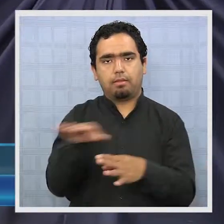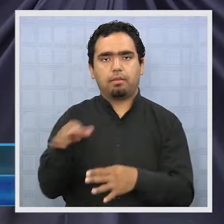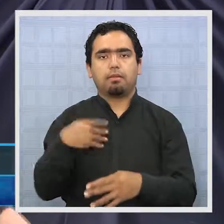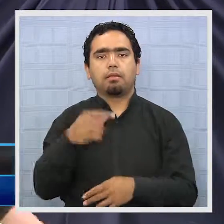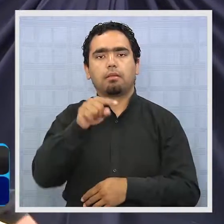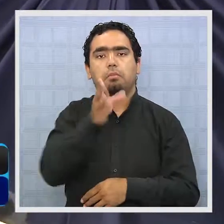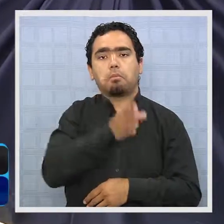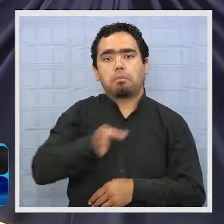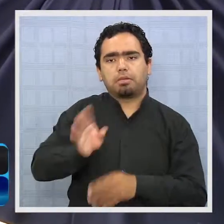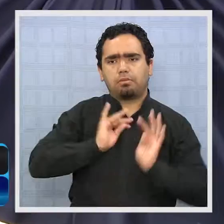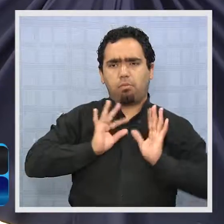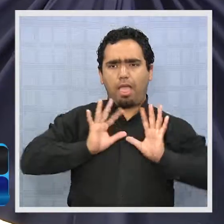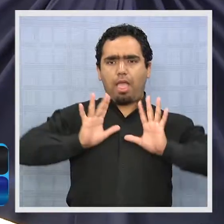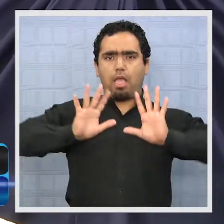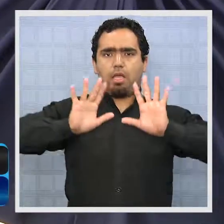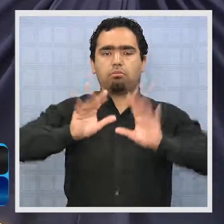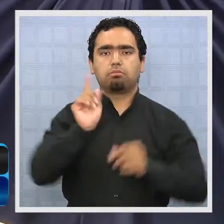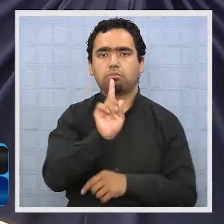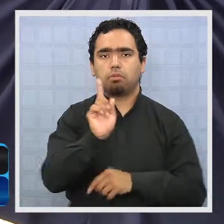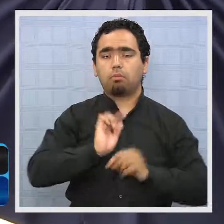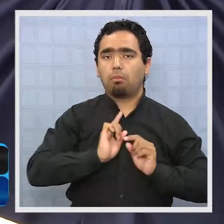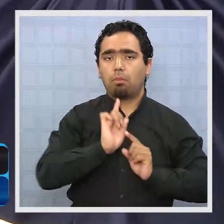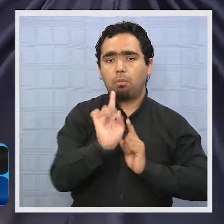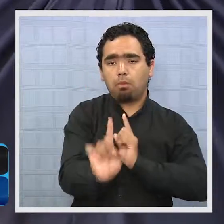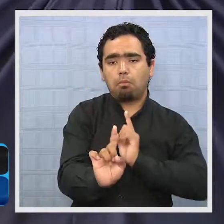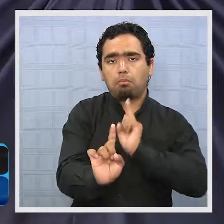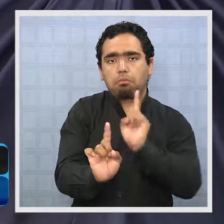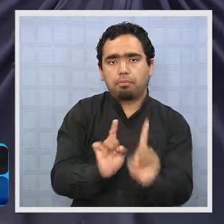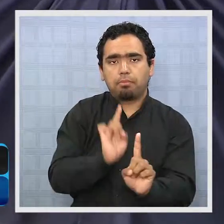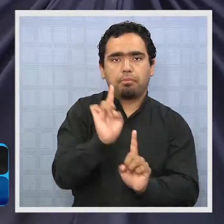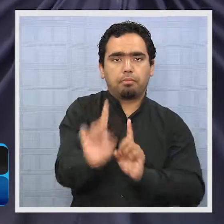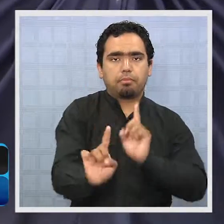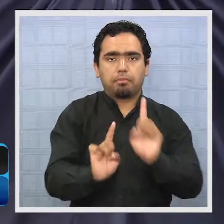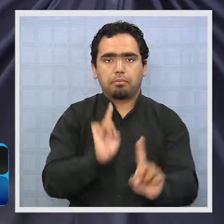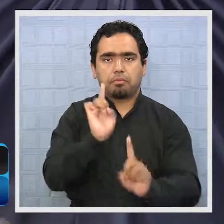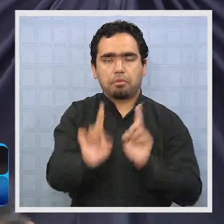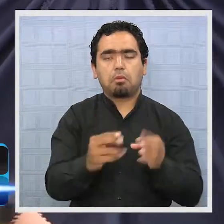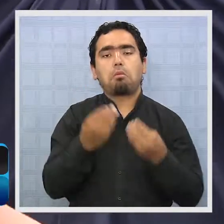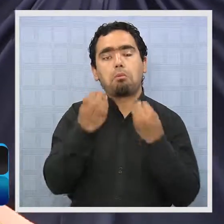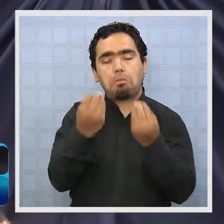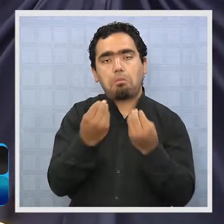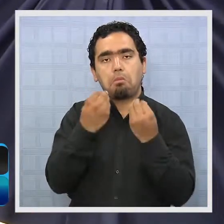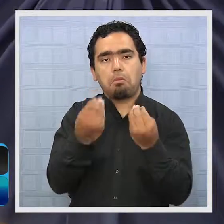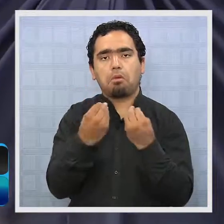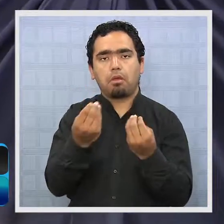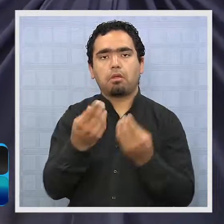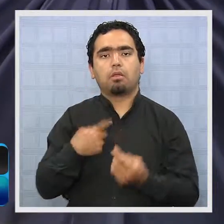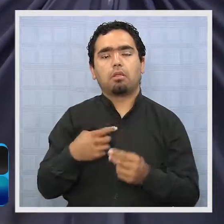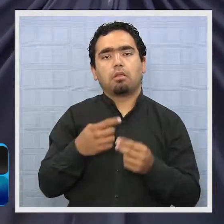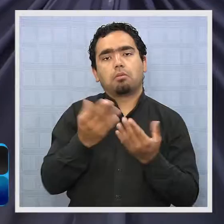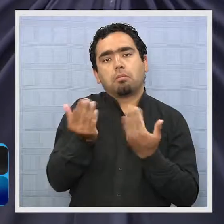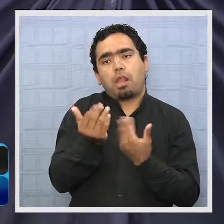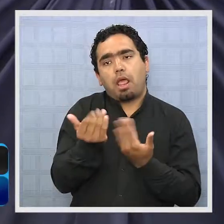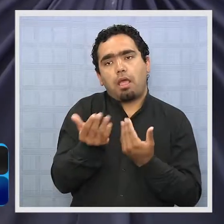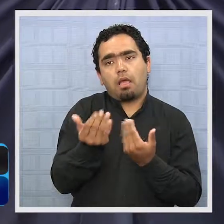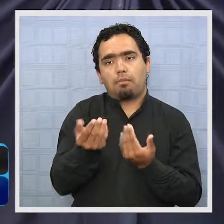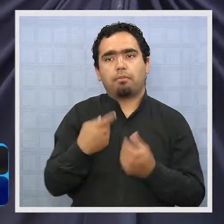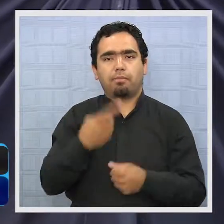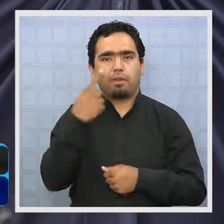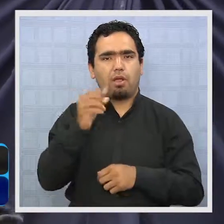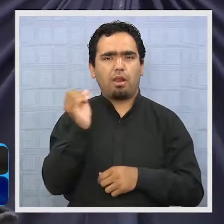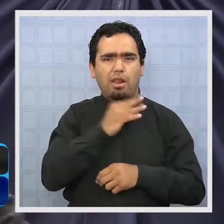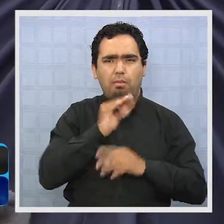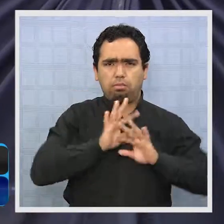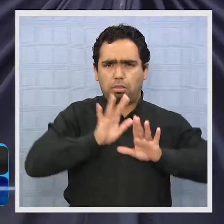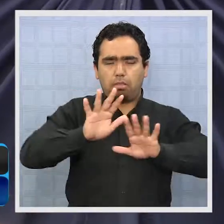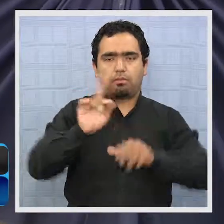gente no llegó así en mayoría, de a poco, pero estuvo bueno. Nosotros esperamos que estemos aborrotados, pero no hubo tanta demanda, o sea, pero